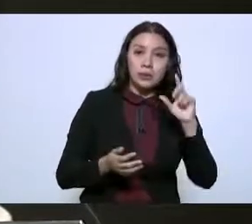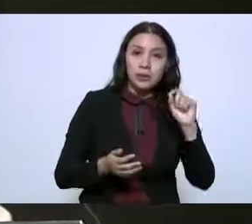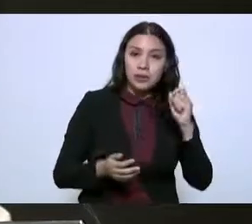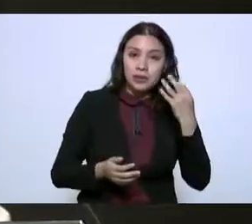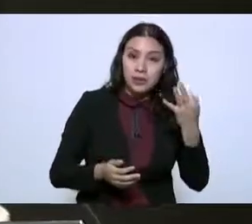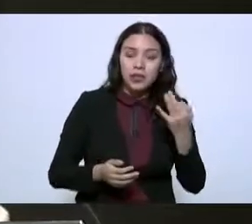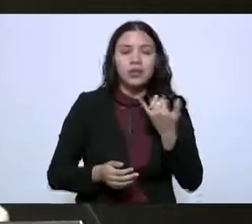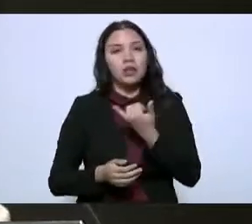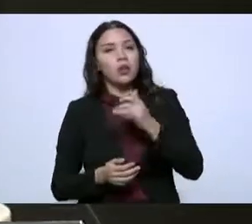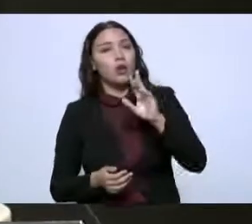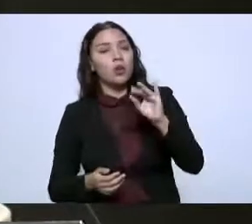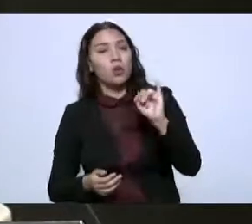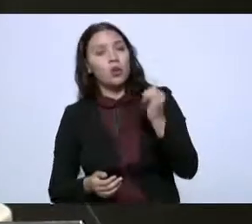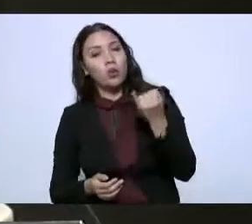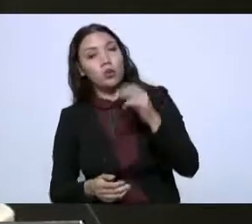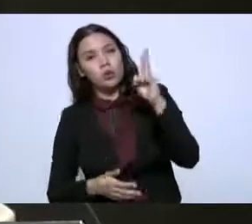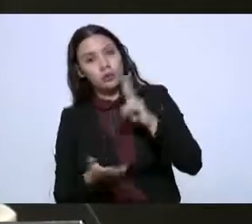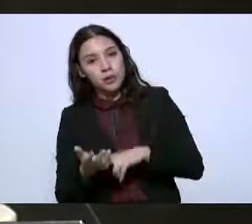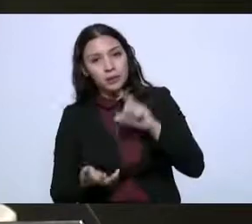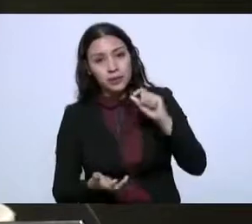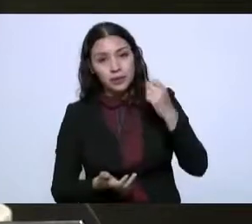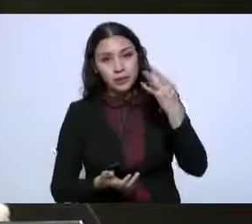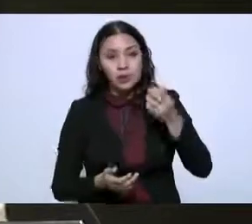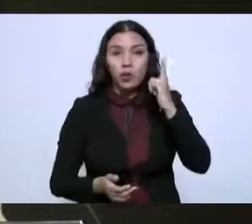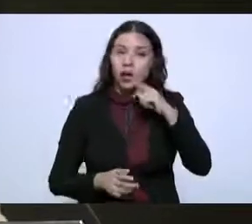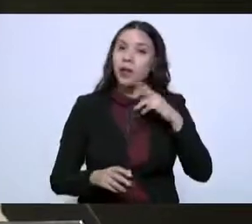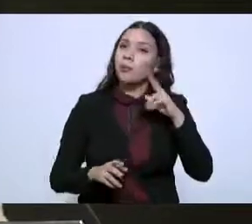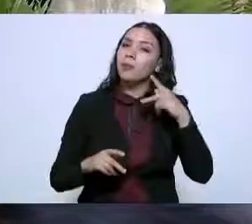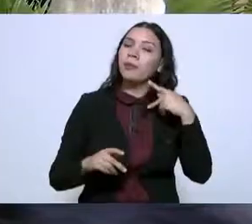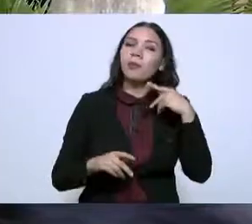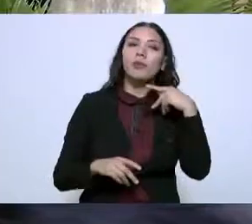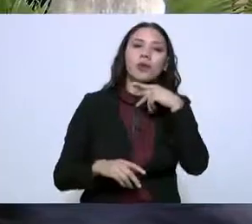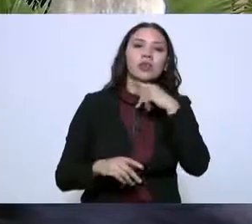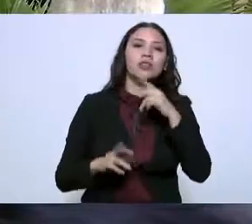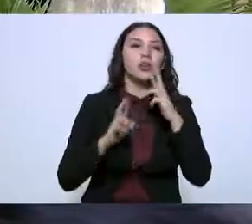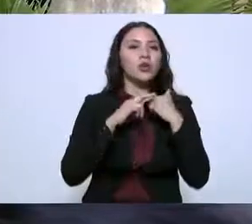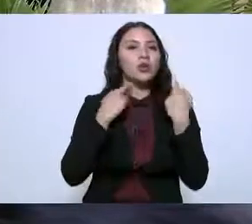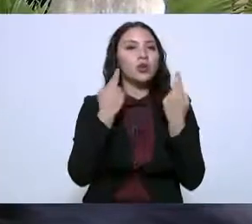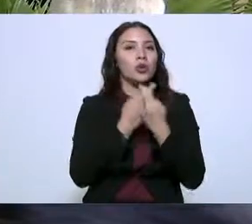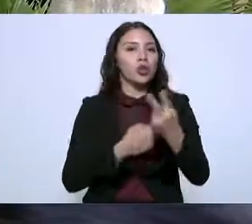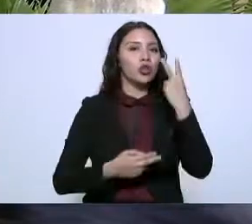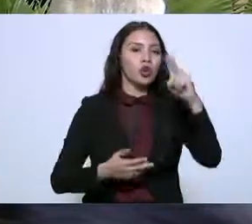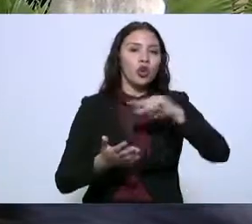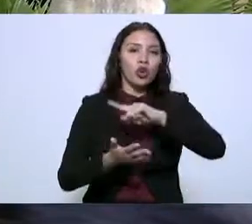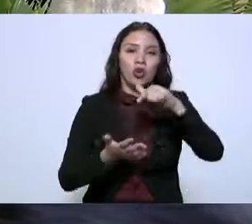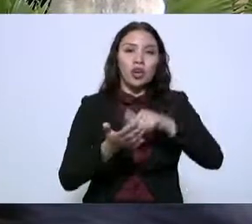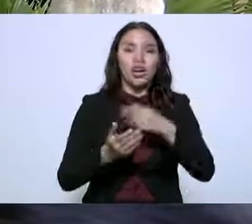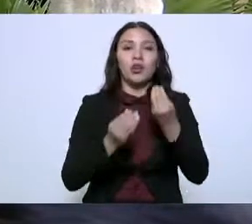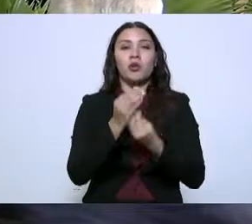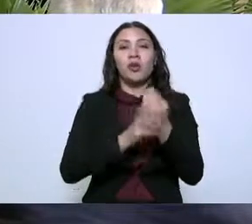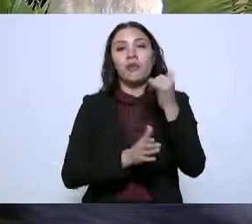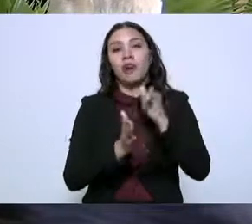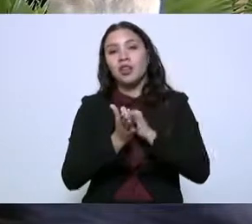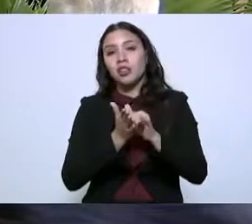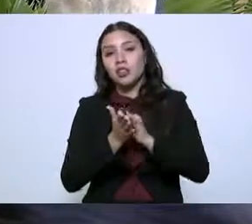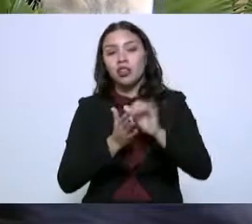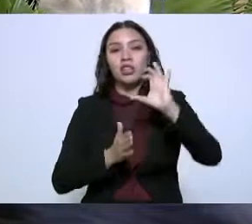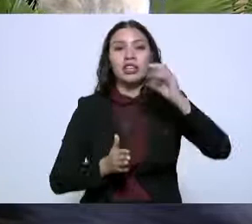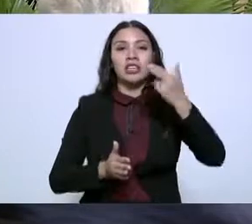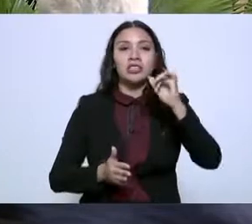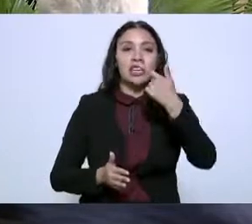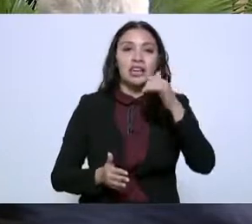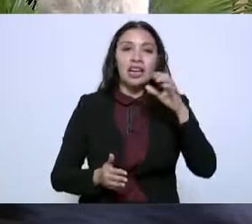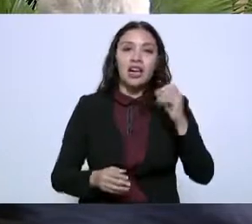del 23 habrán dos grandes reuniones en Chicago y en Nueva York con 600 tour operadores que manejan